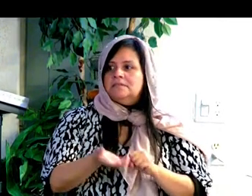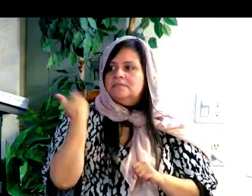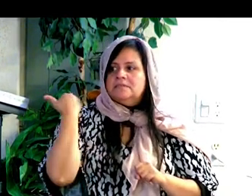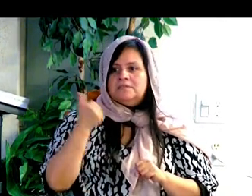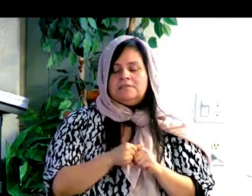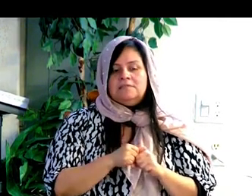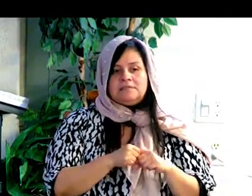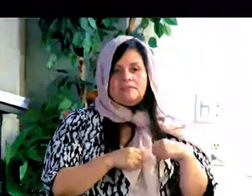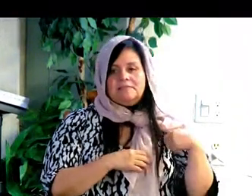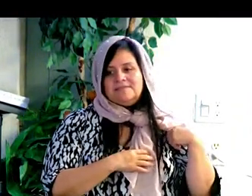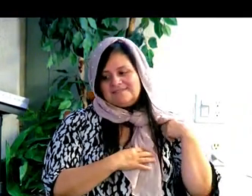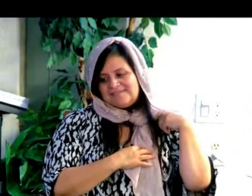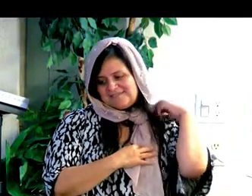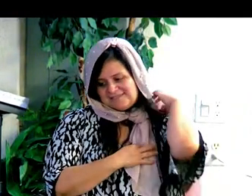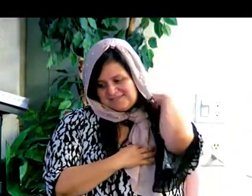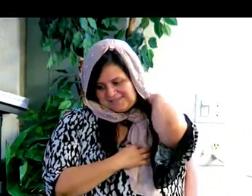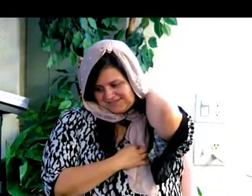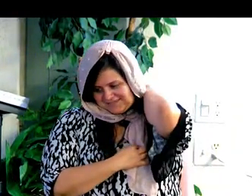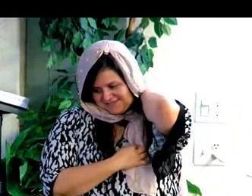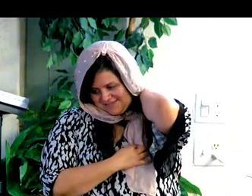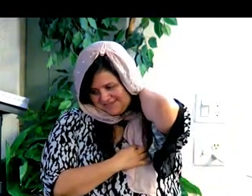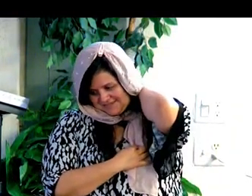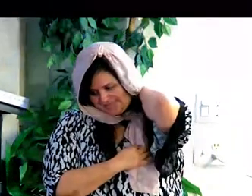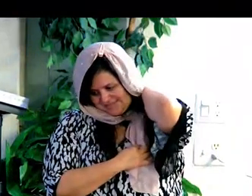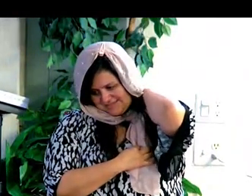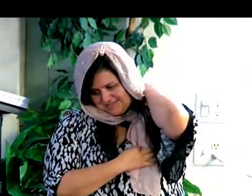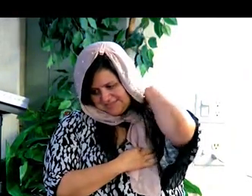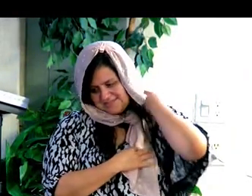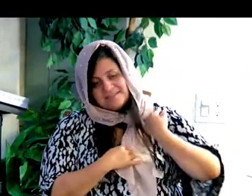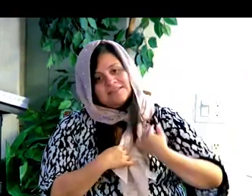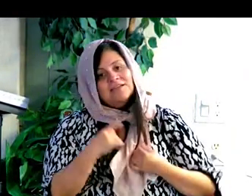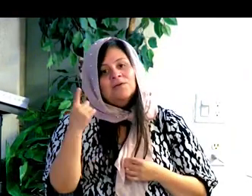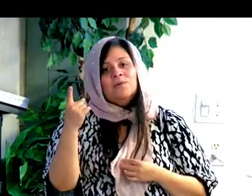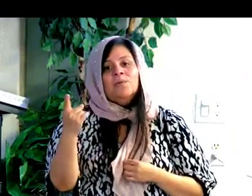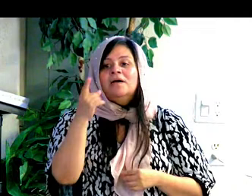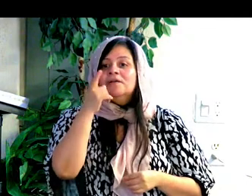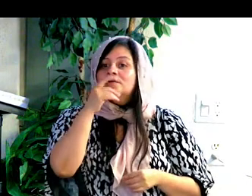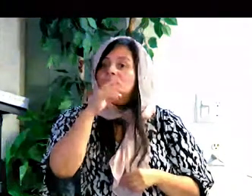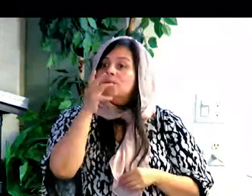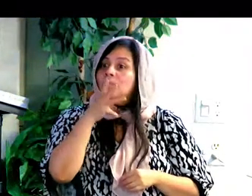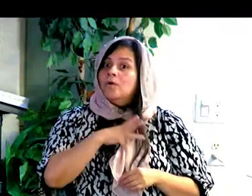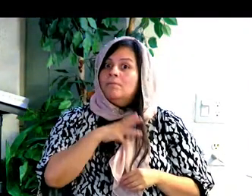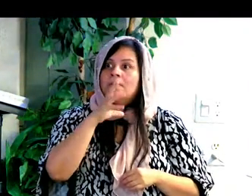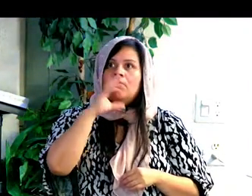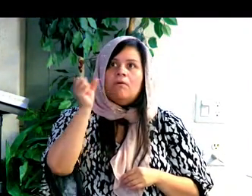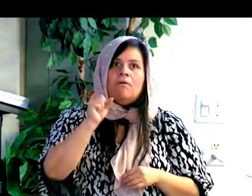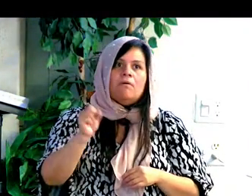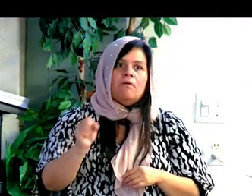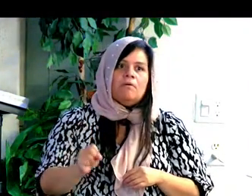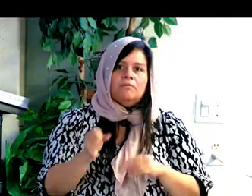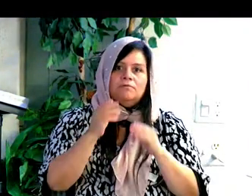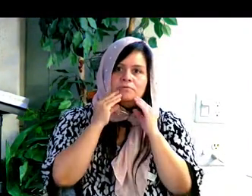Me acuerdo hace años, este, había una, una anciana judía.